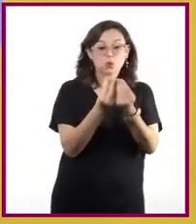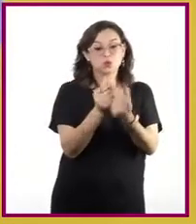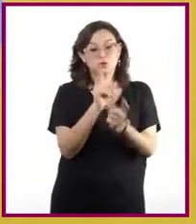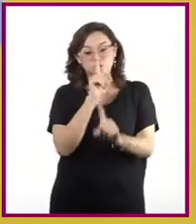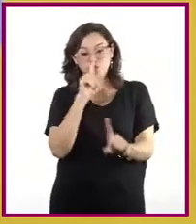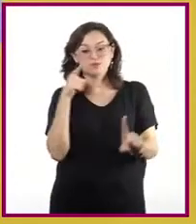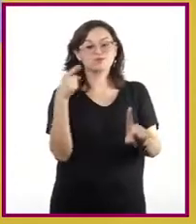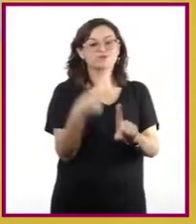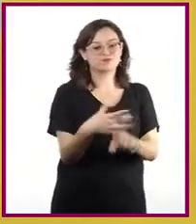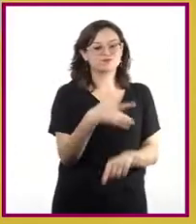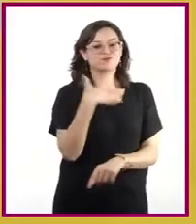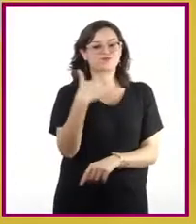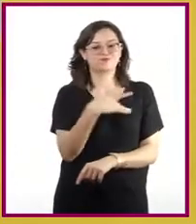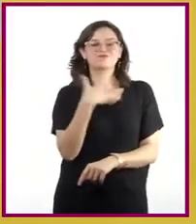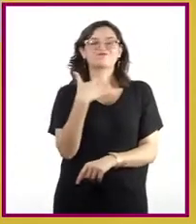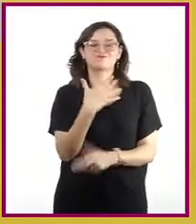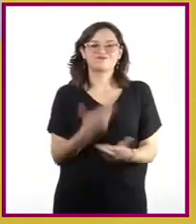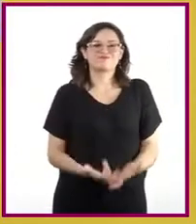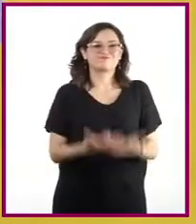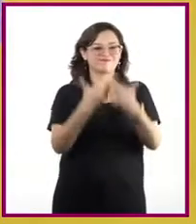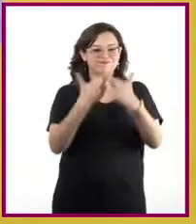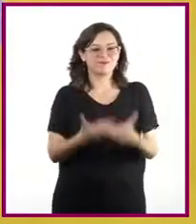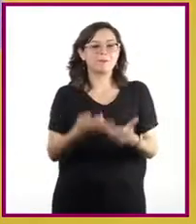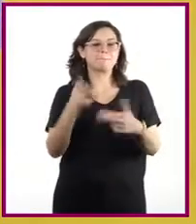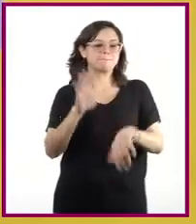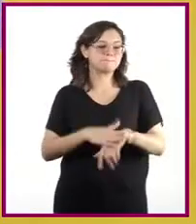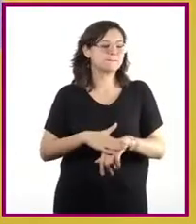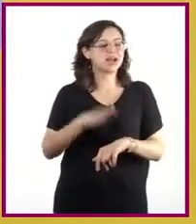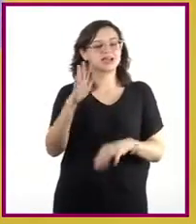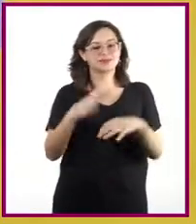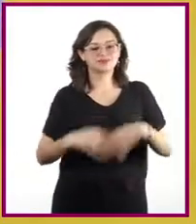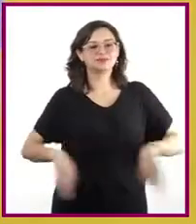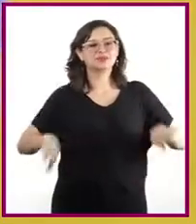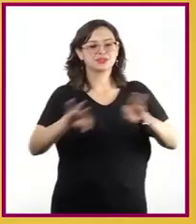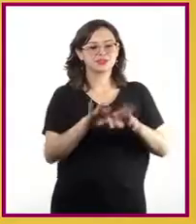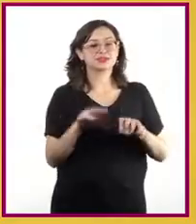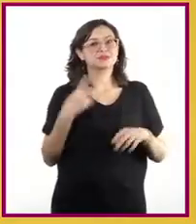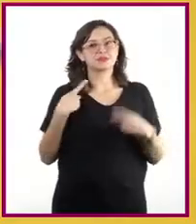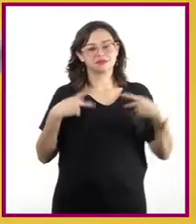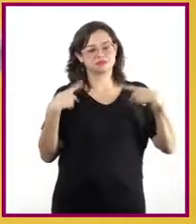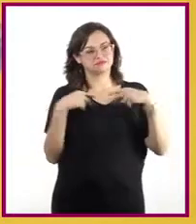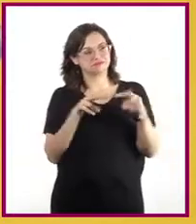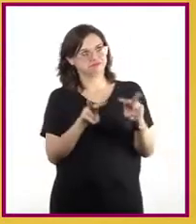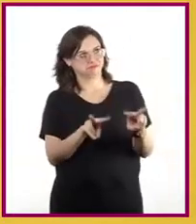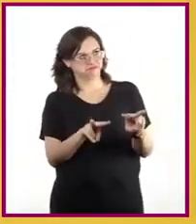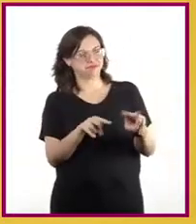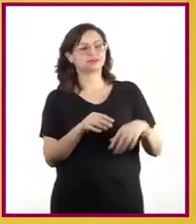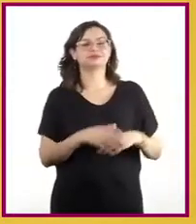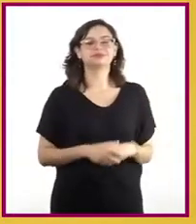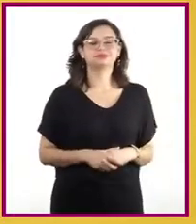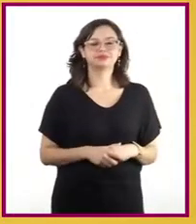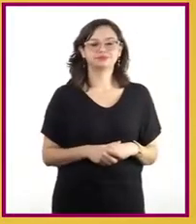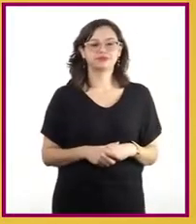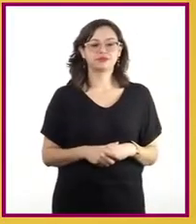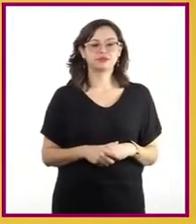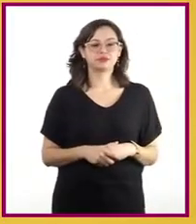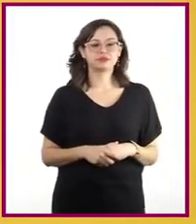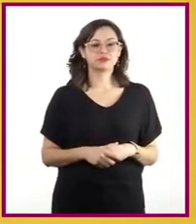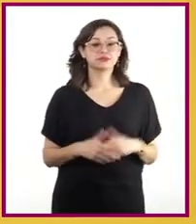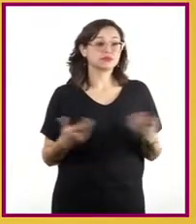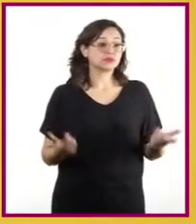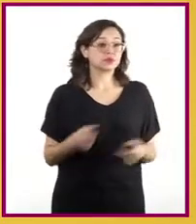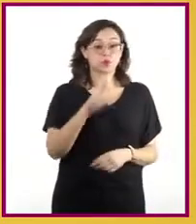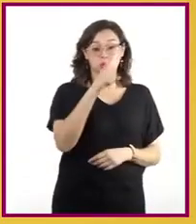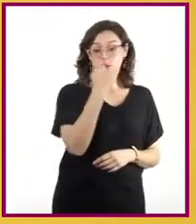la experiencia se vuelve más enriquecedora para las personas que los aprecian. Y esto se debe a que una